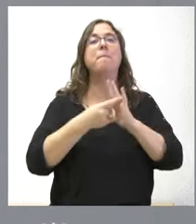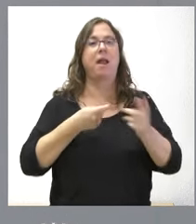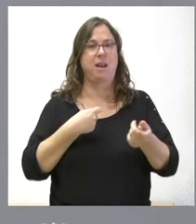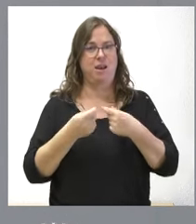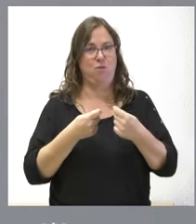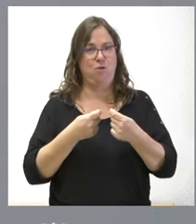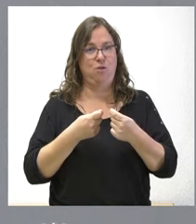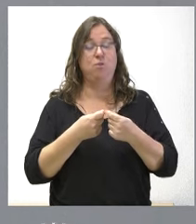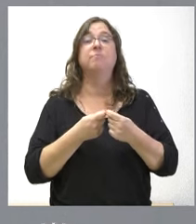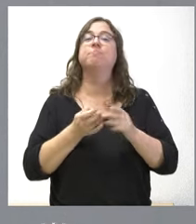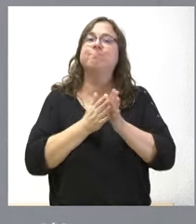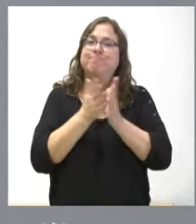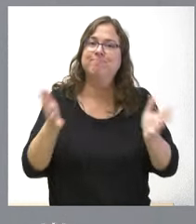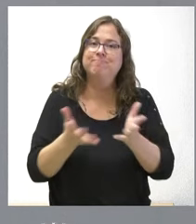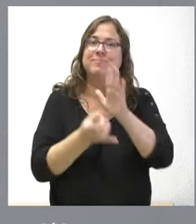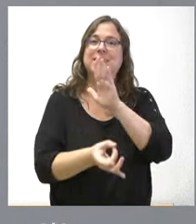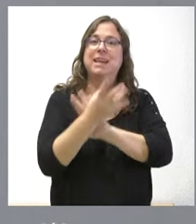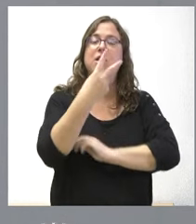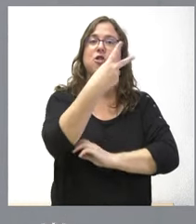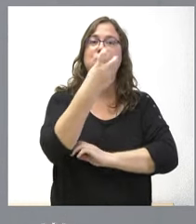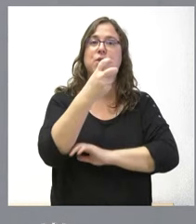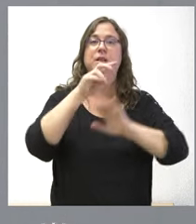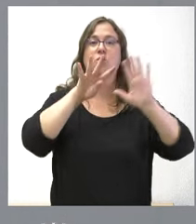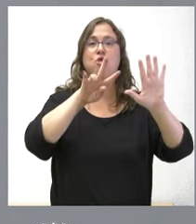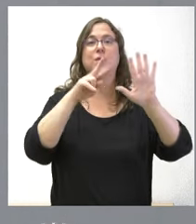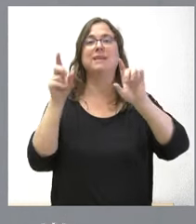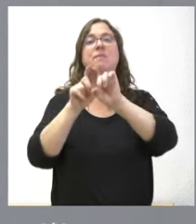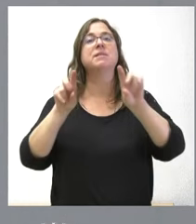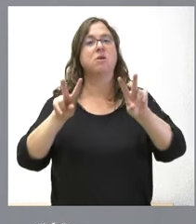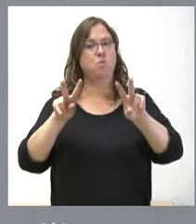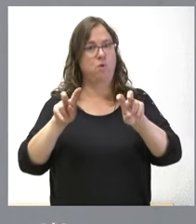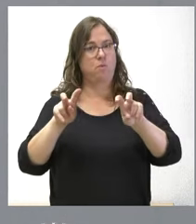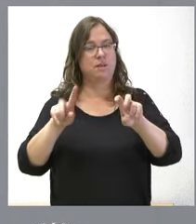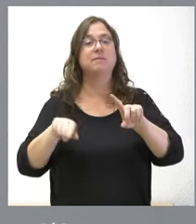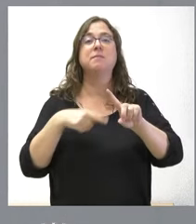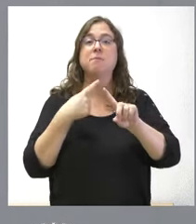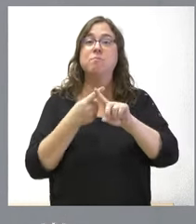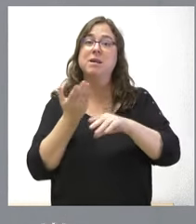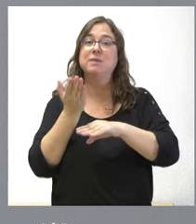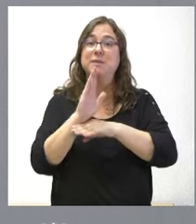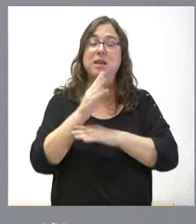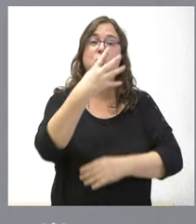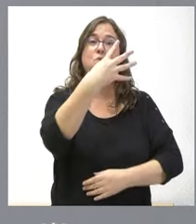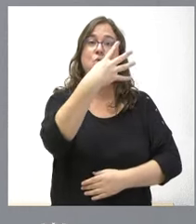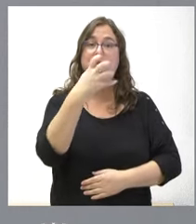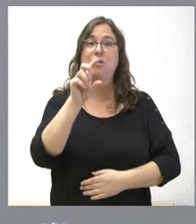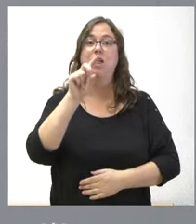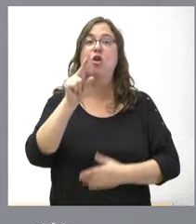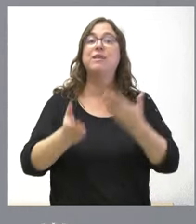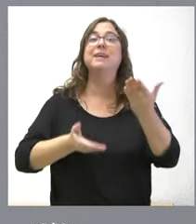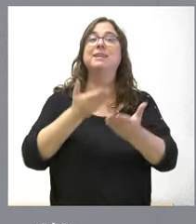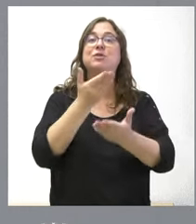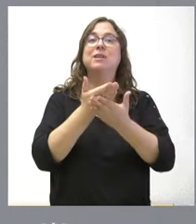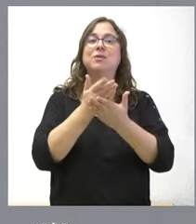ha propiciado la creación de 297 nuevas empresas y se han presentado 412 solicitudes de